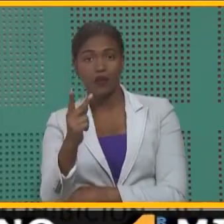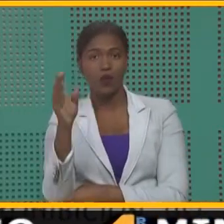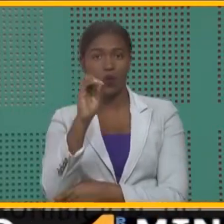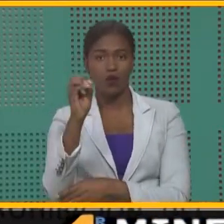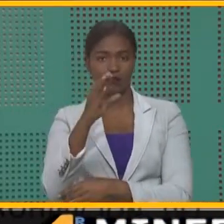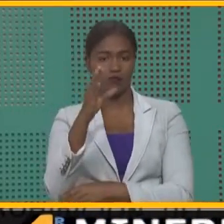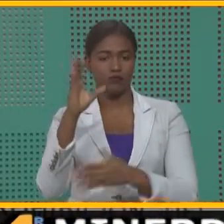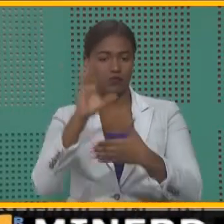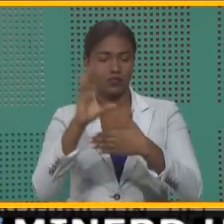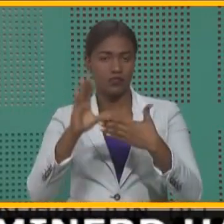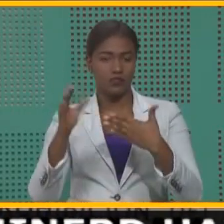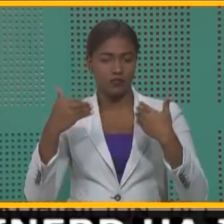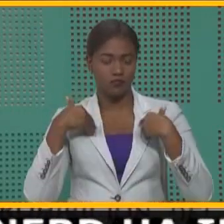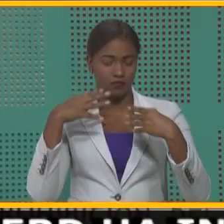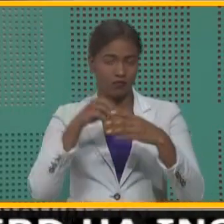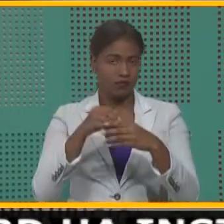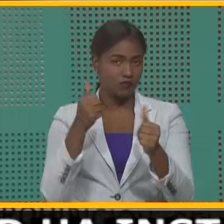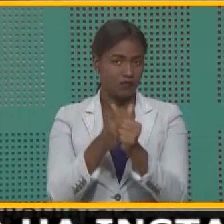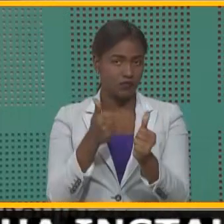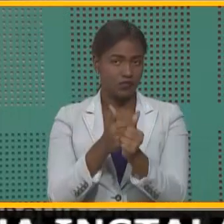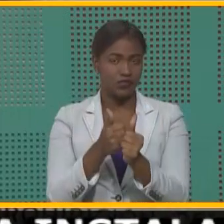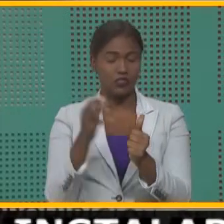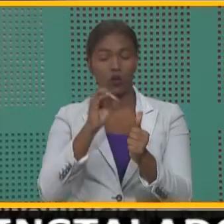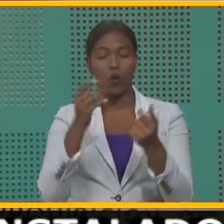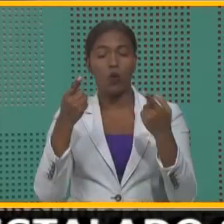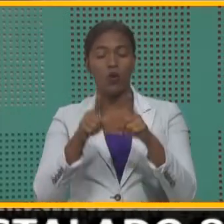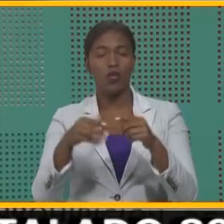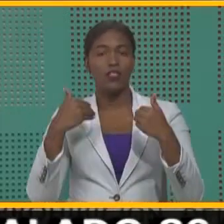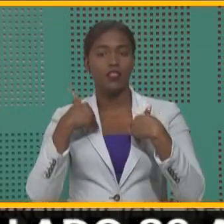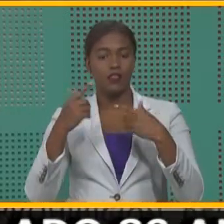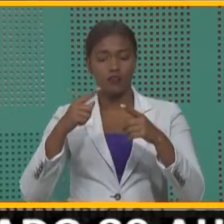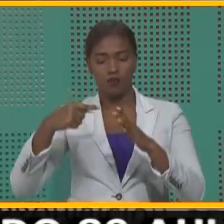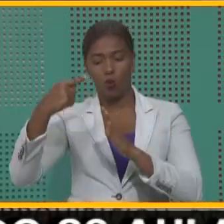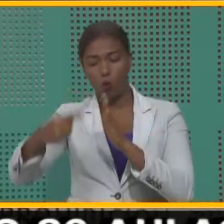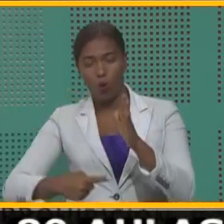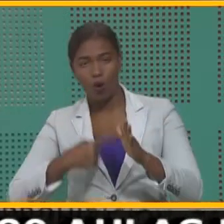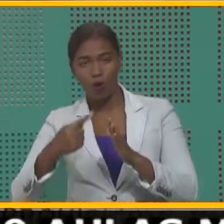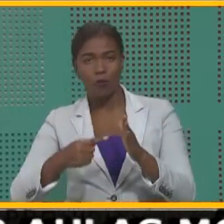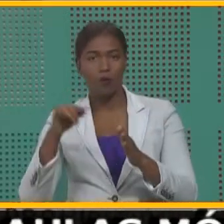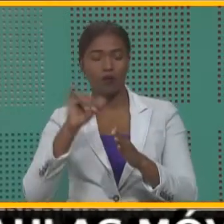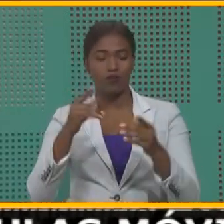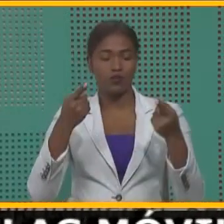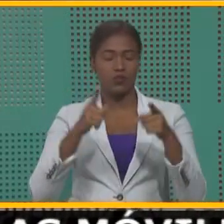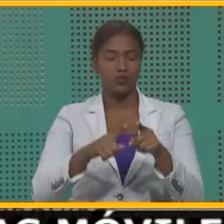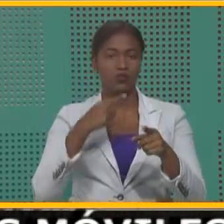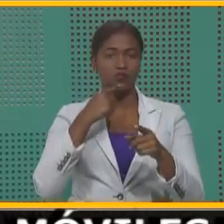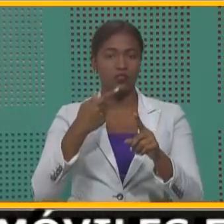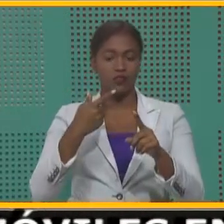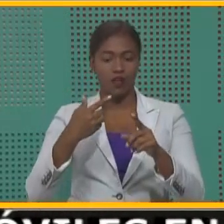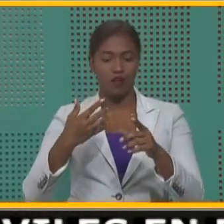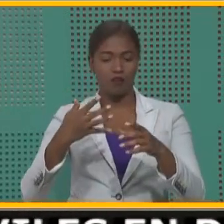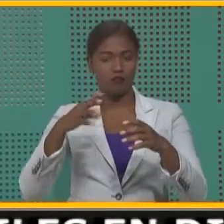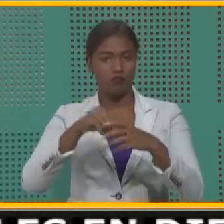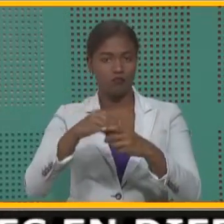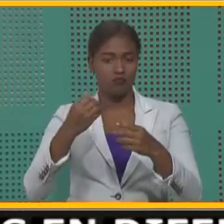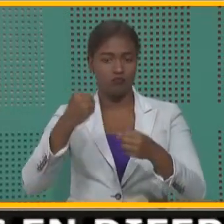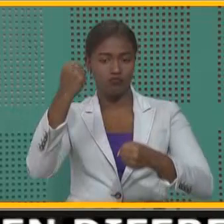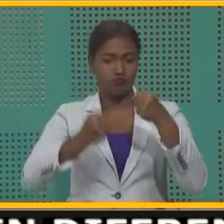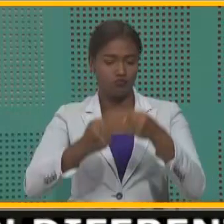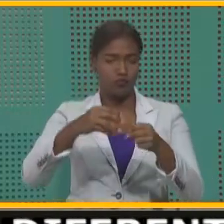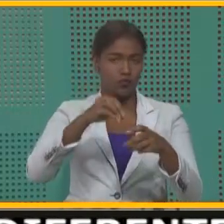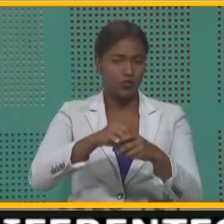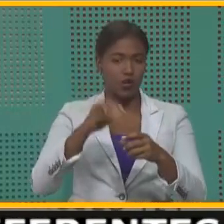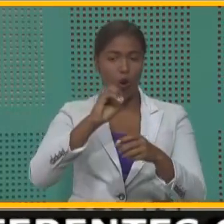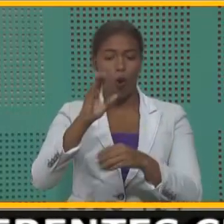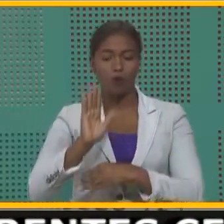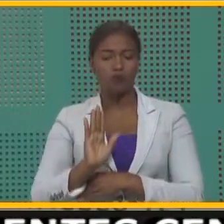con las características del pavimento, con las condiciones de los neumáticos, con las condiciones del motor, del automóvil o